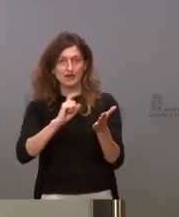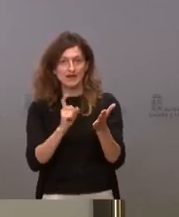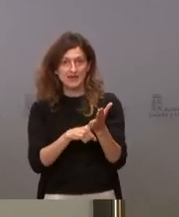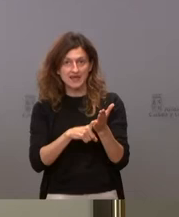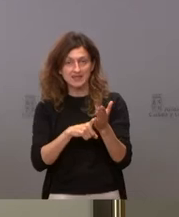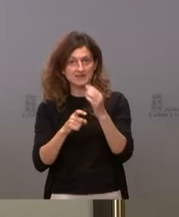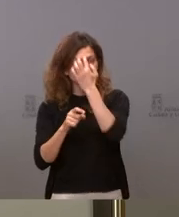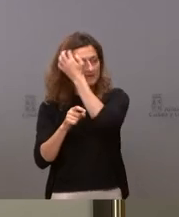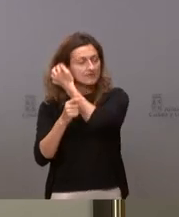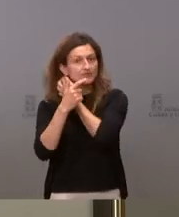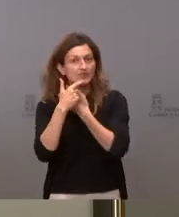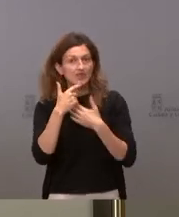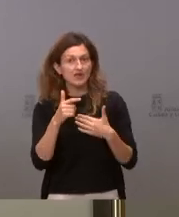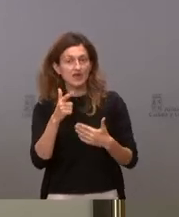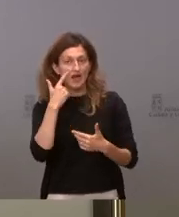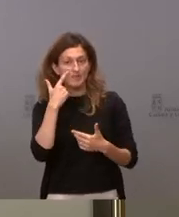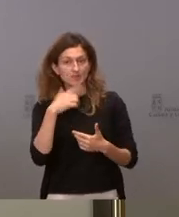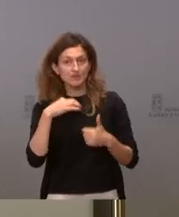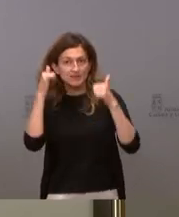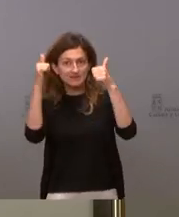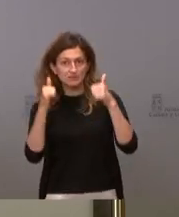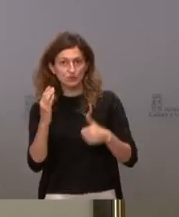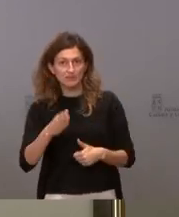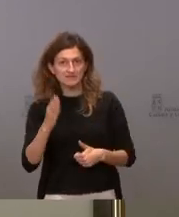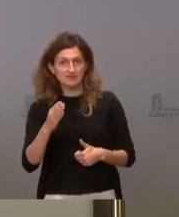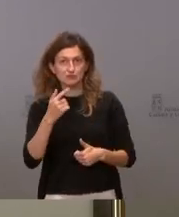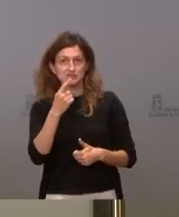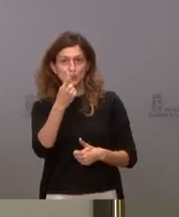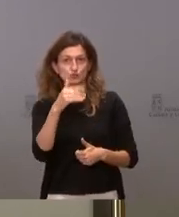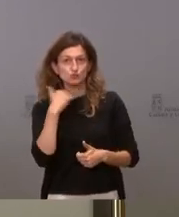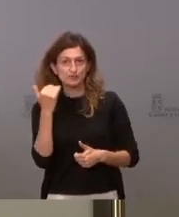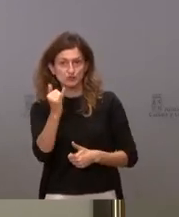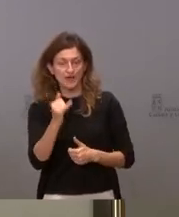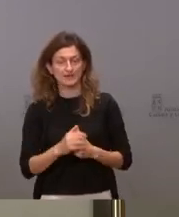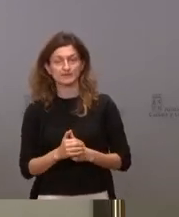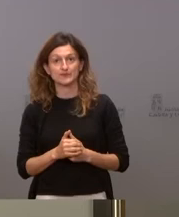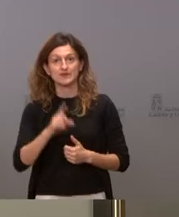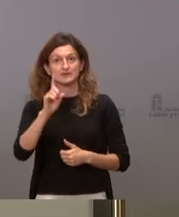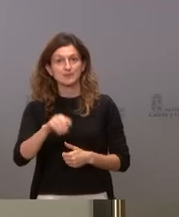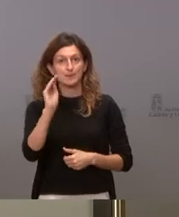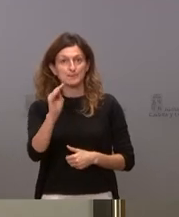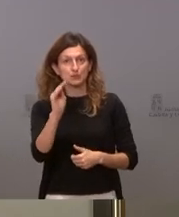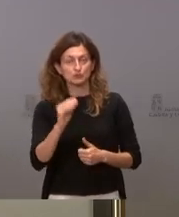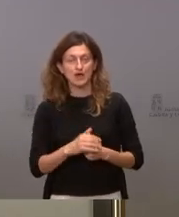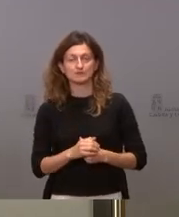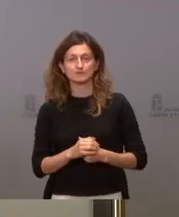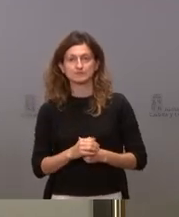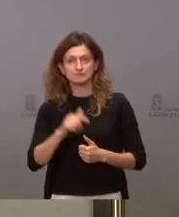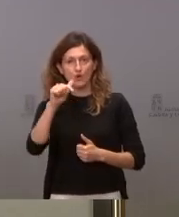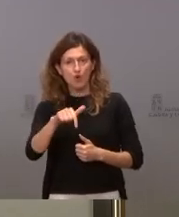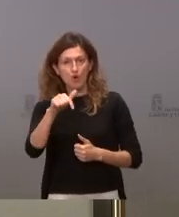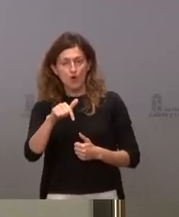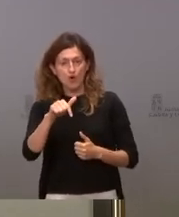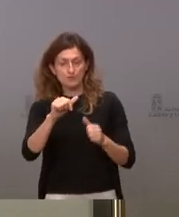se la que abre ahora la puerta a que se pueda obtener el título de bachillerato con un suspenso. Y también preguntarla, hoy estamos en,